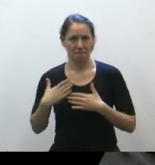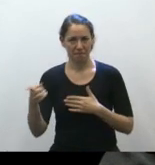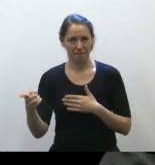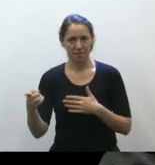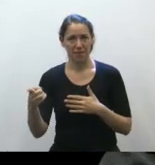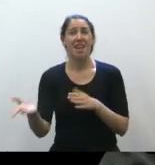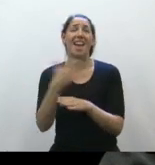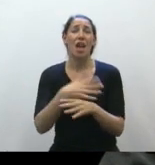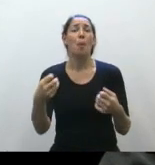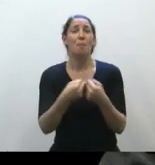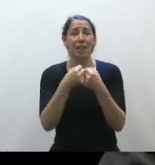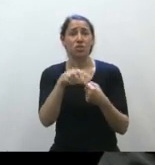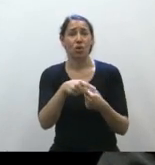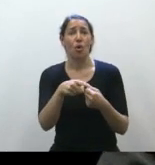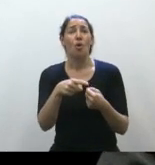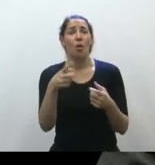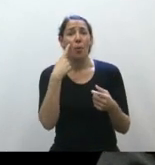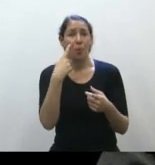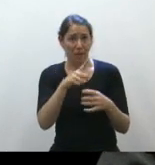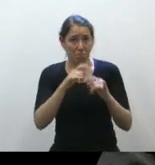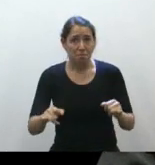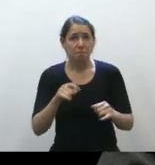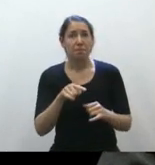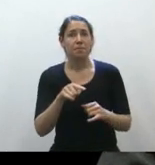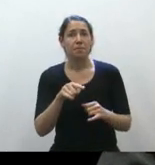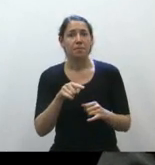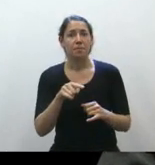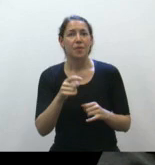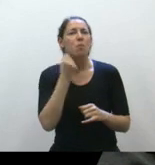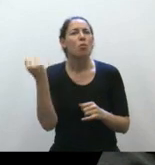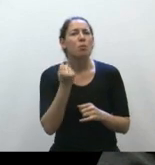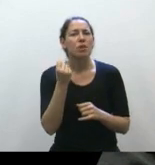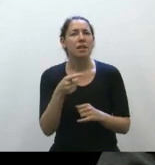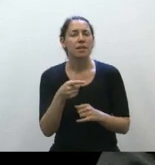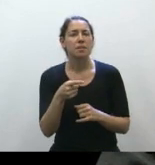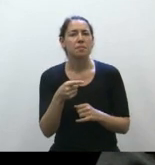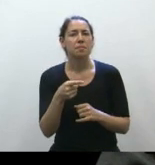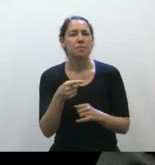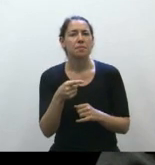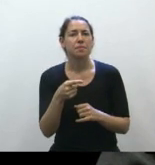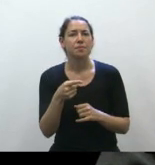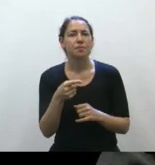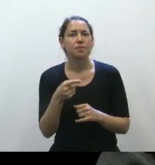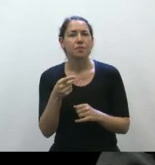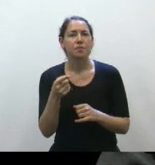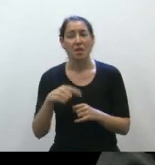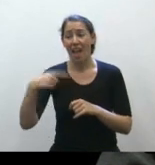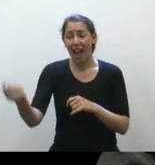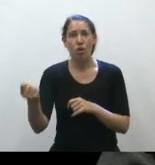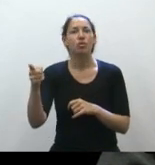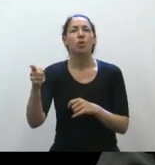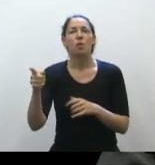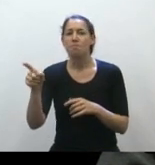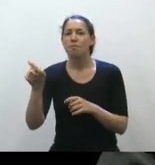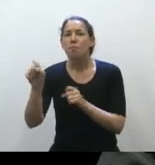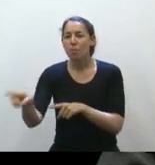no se puede negar el carácter humano al otro. No se